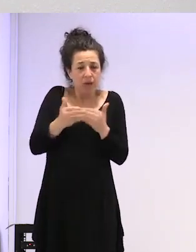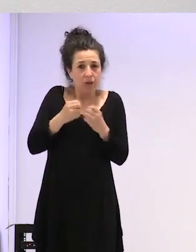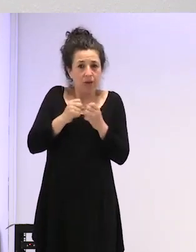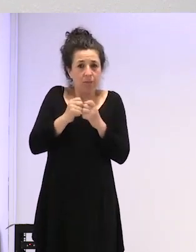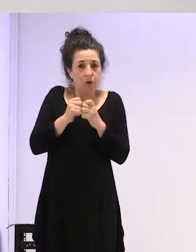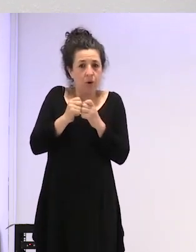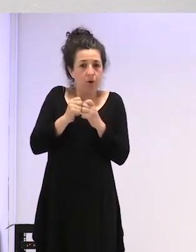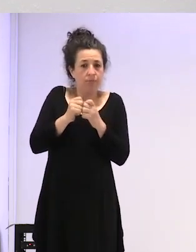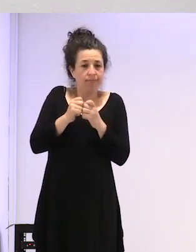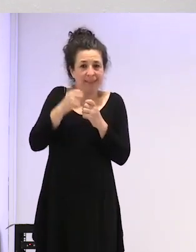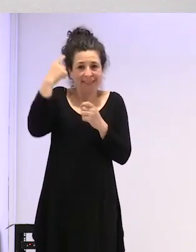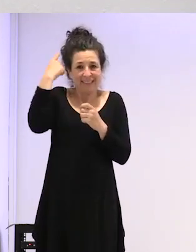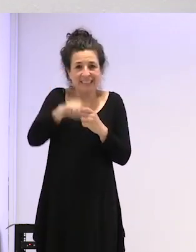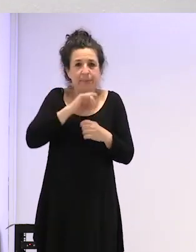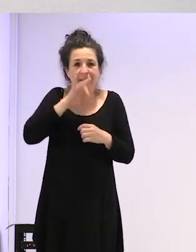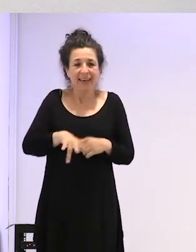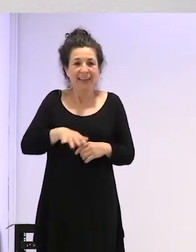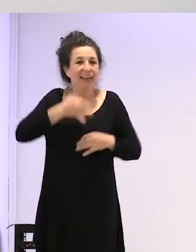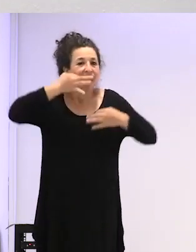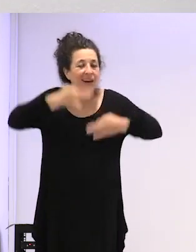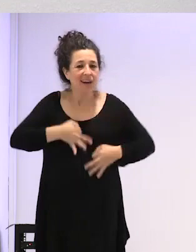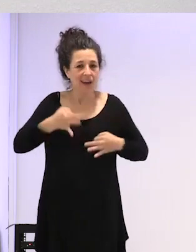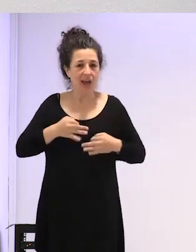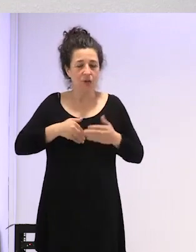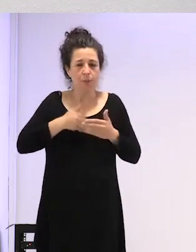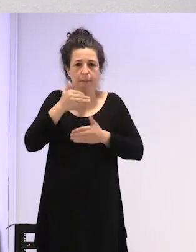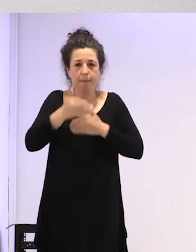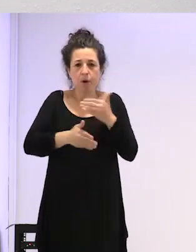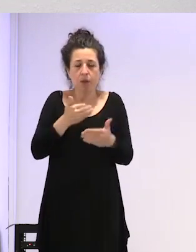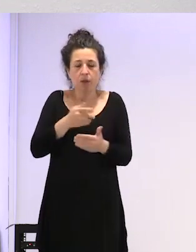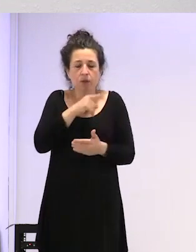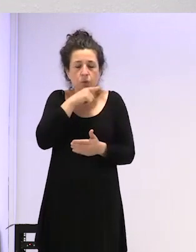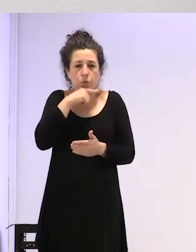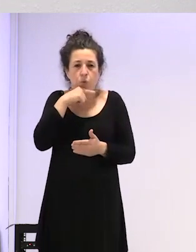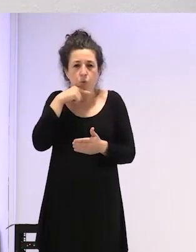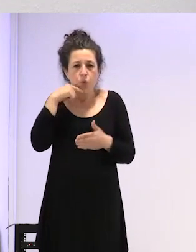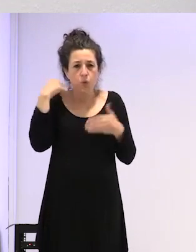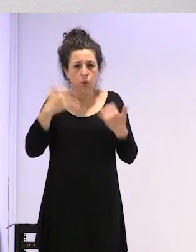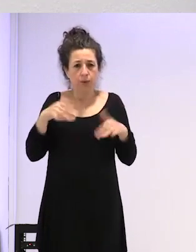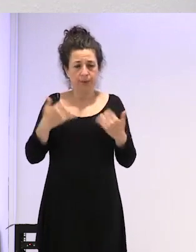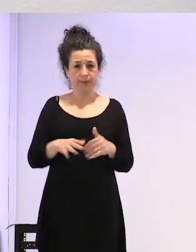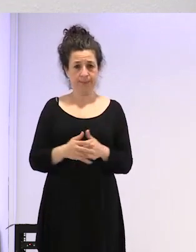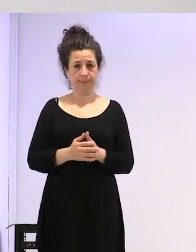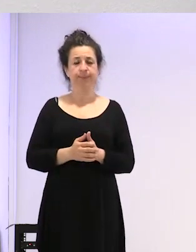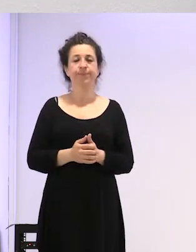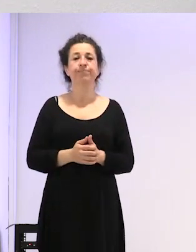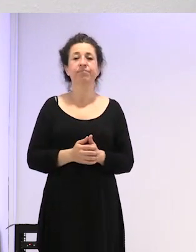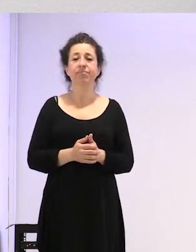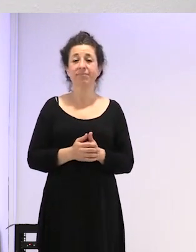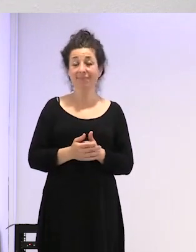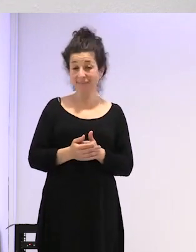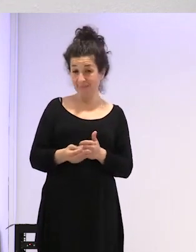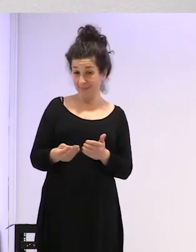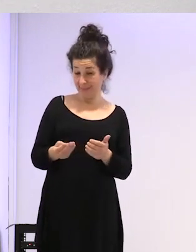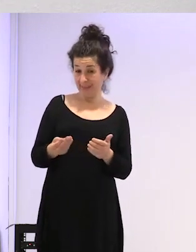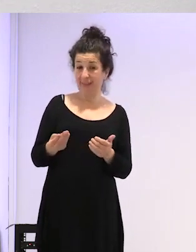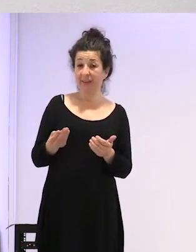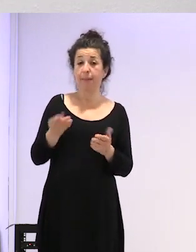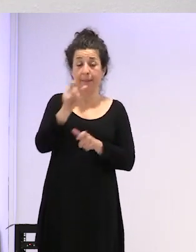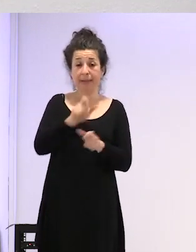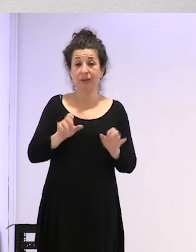todo este proceso bueno esto es dolorosísimo y de hecho por ejemplo a personas así les